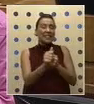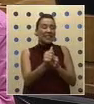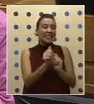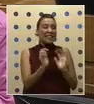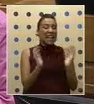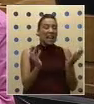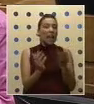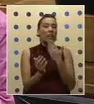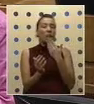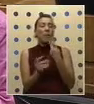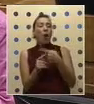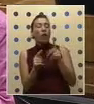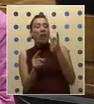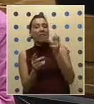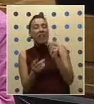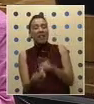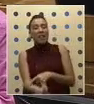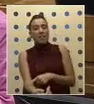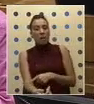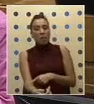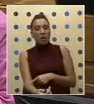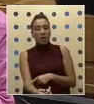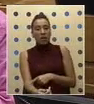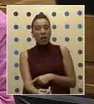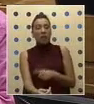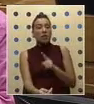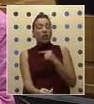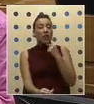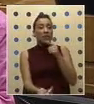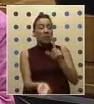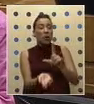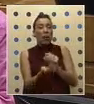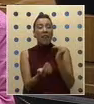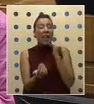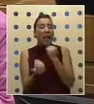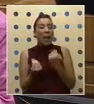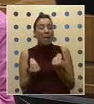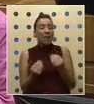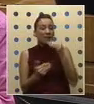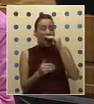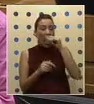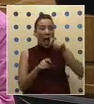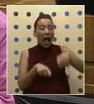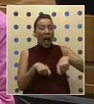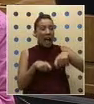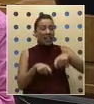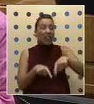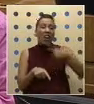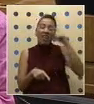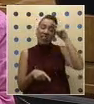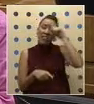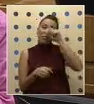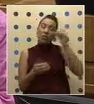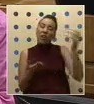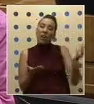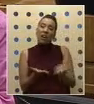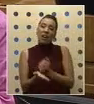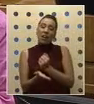familias más. Realmente, si no decretamos zona de emergencia agrícola en esta zona, va a ser difícil recuperar